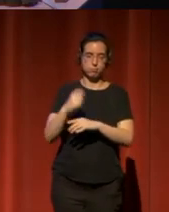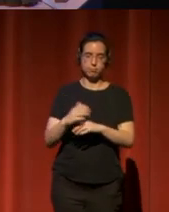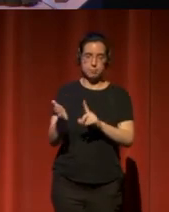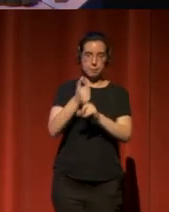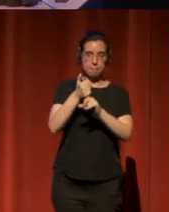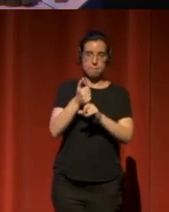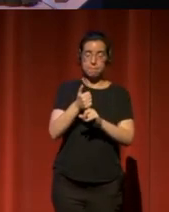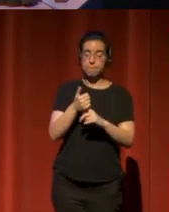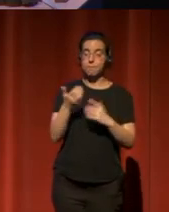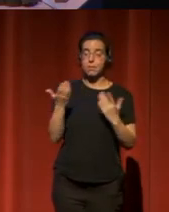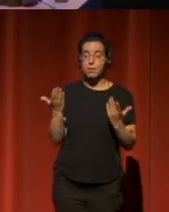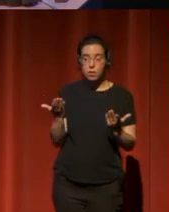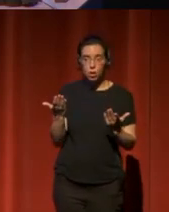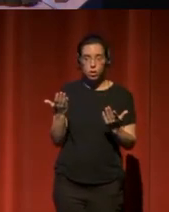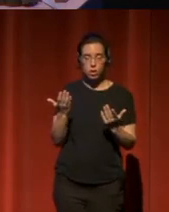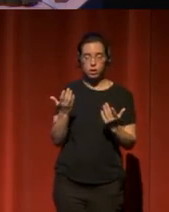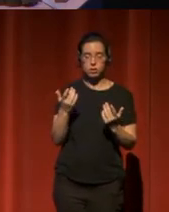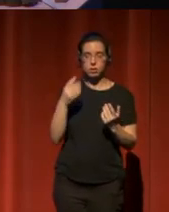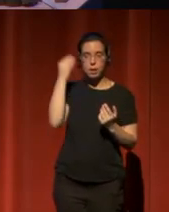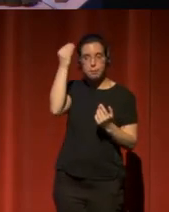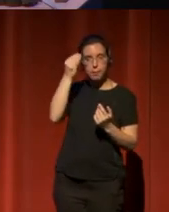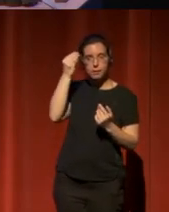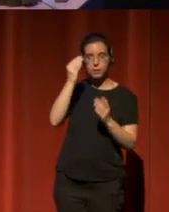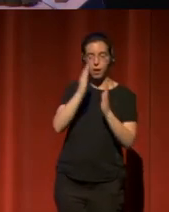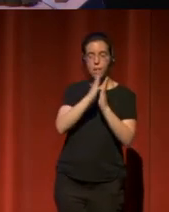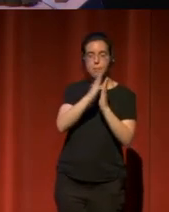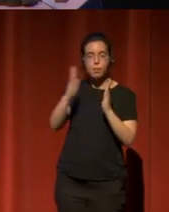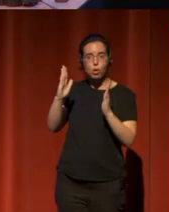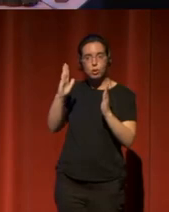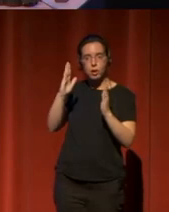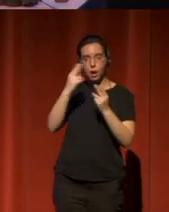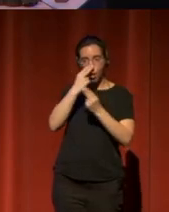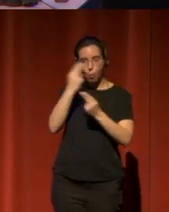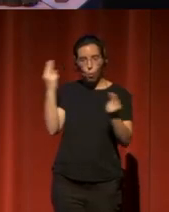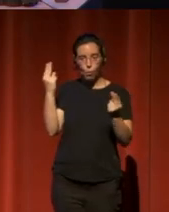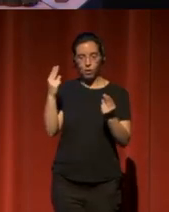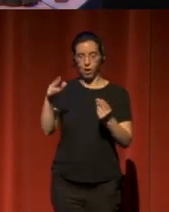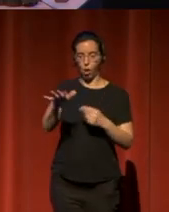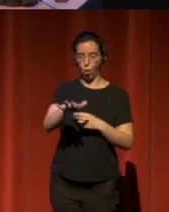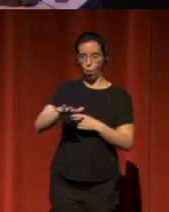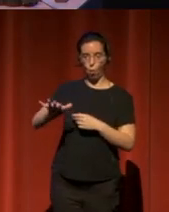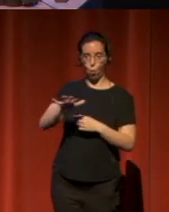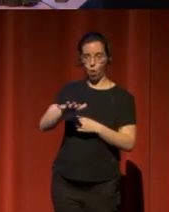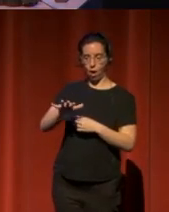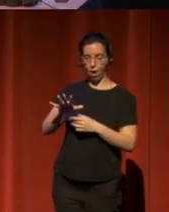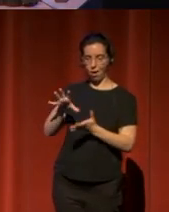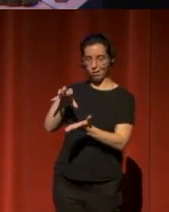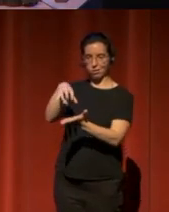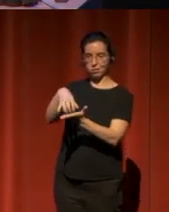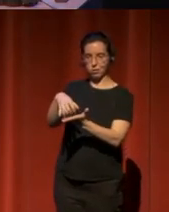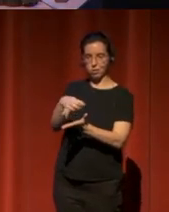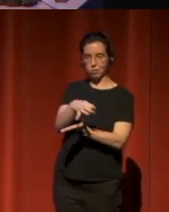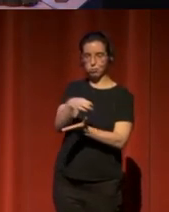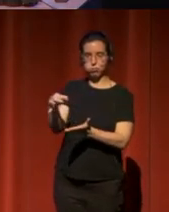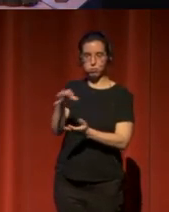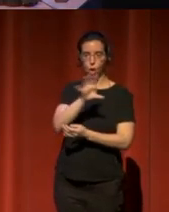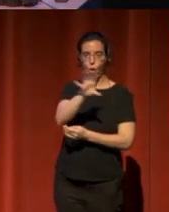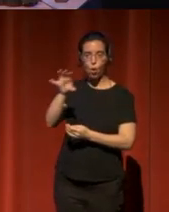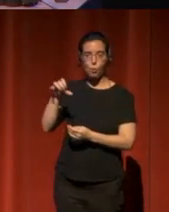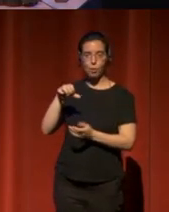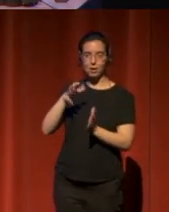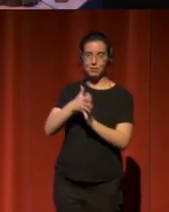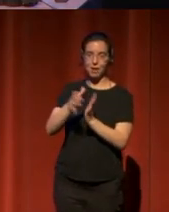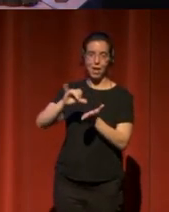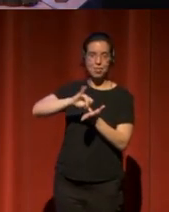Pensamos que para que la biblioteca pública ocupe el lugar, el espacio que les corresponde dentro de las comunidades que es en la